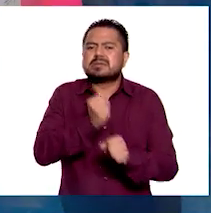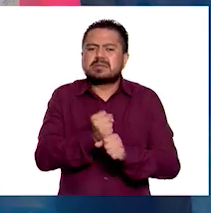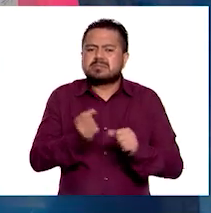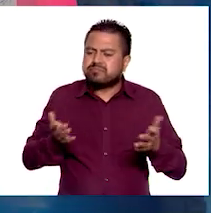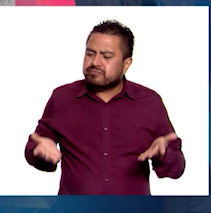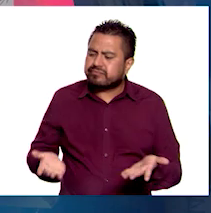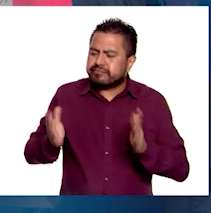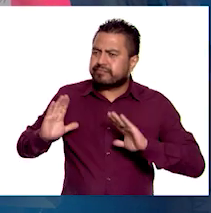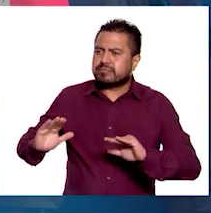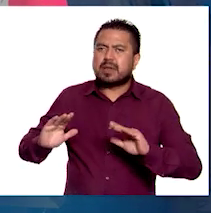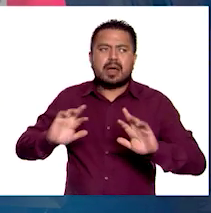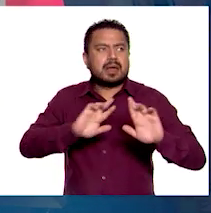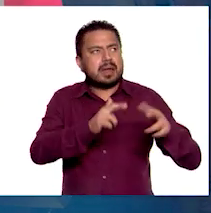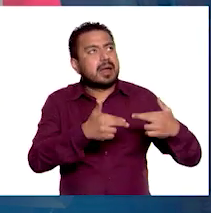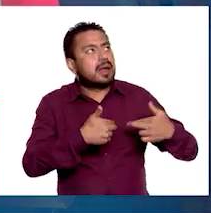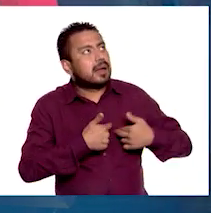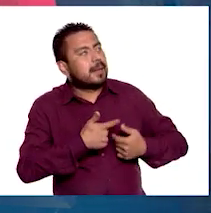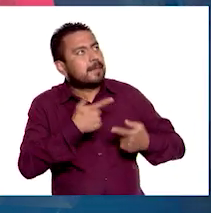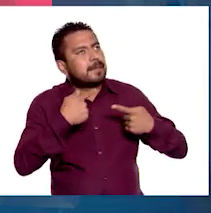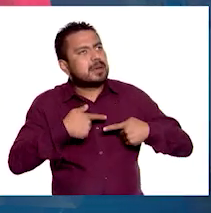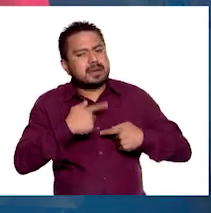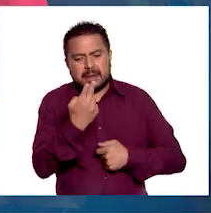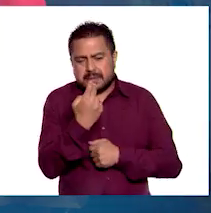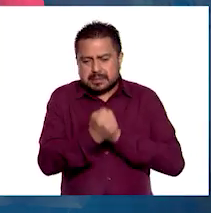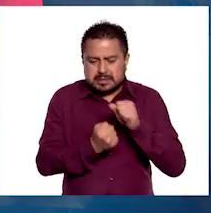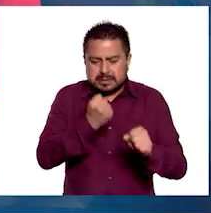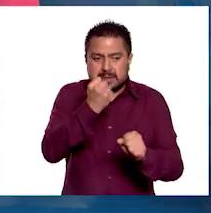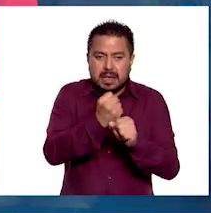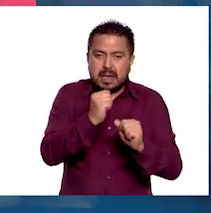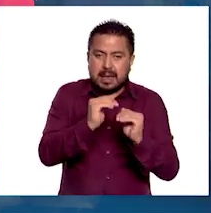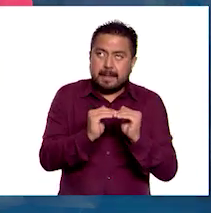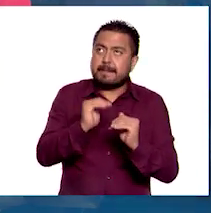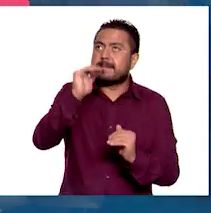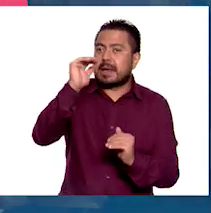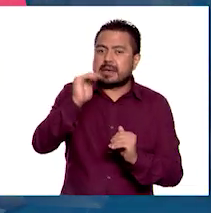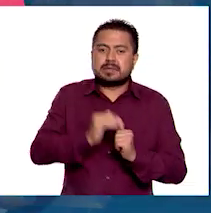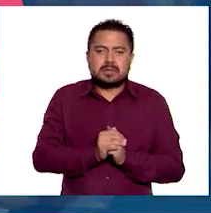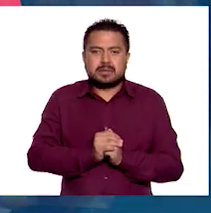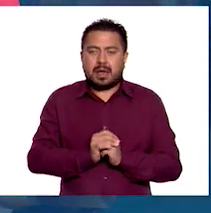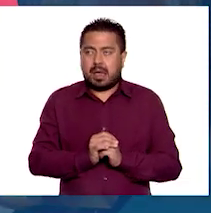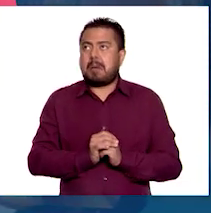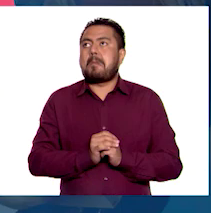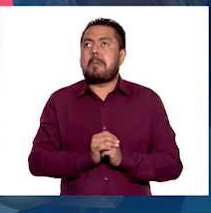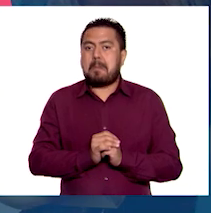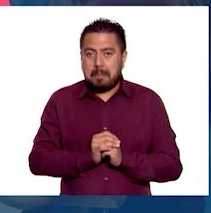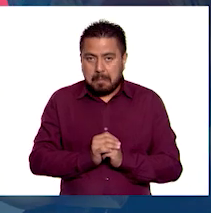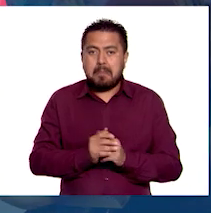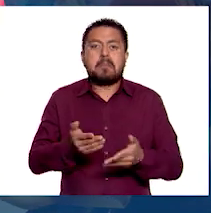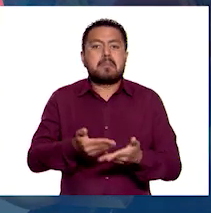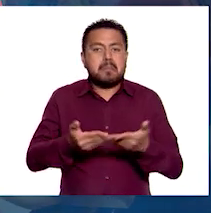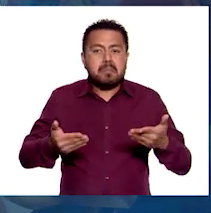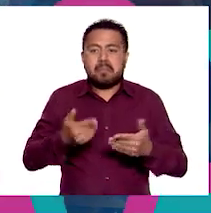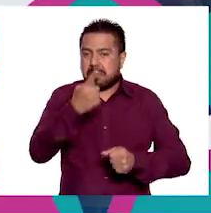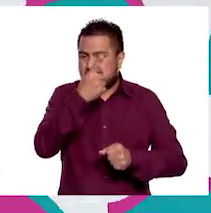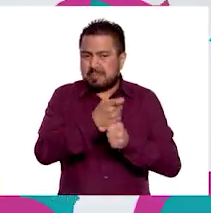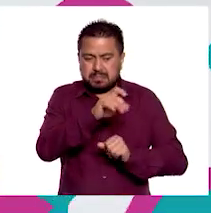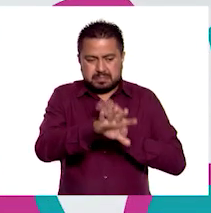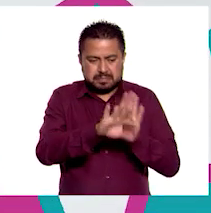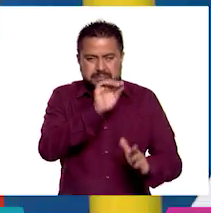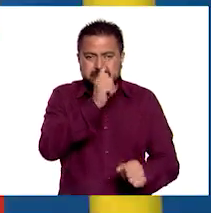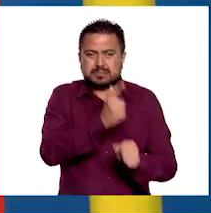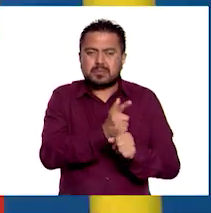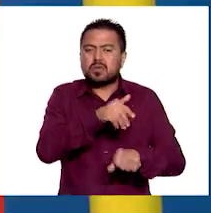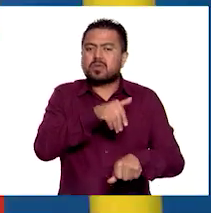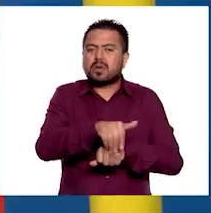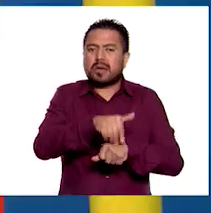recibido por personas de 25 años o más. Entonces, en el primer caso se contempla